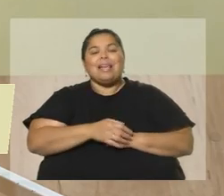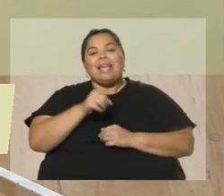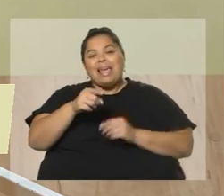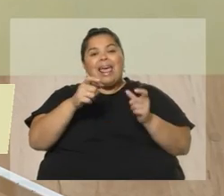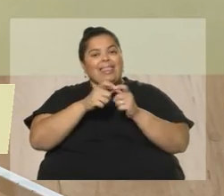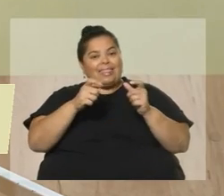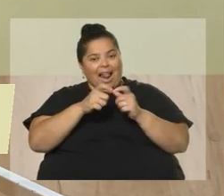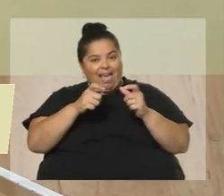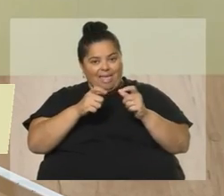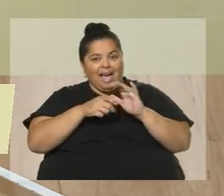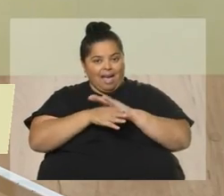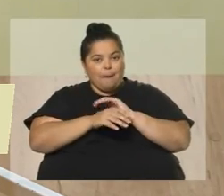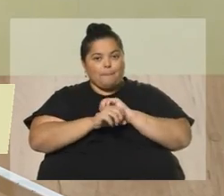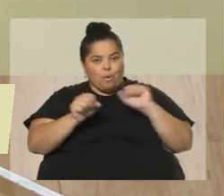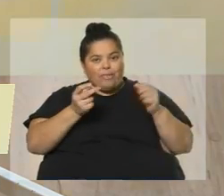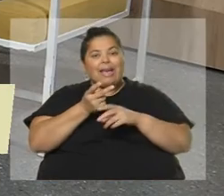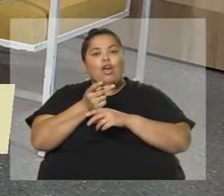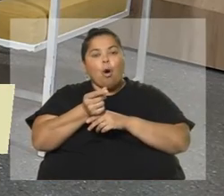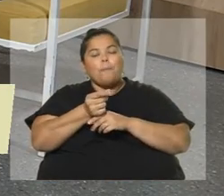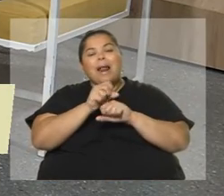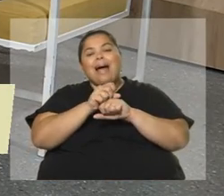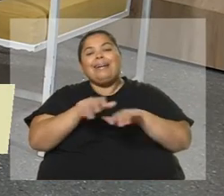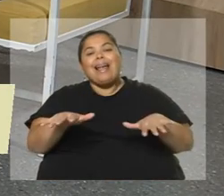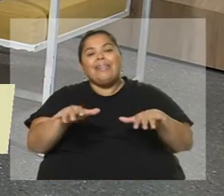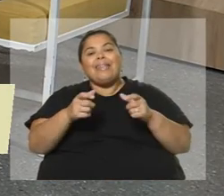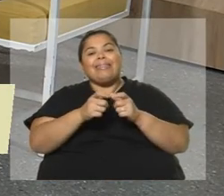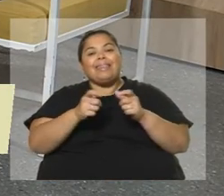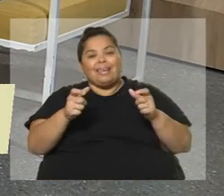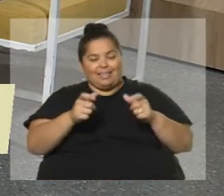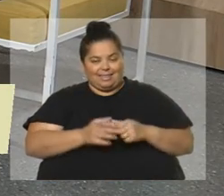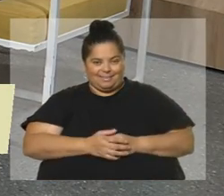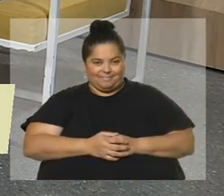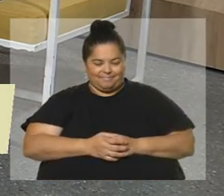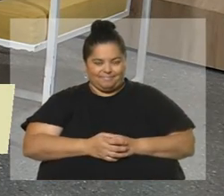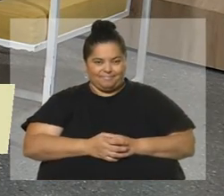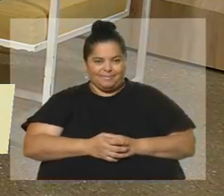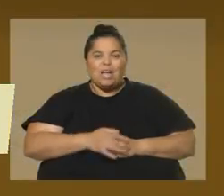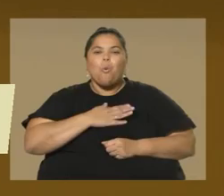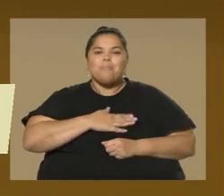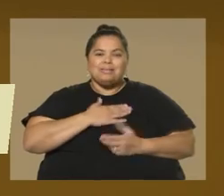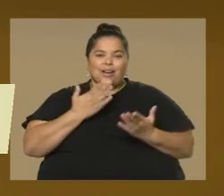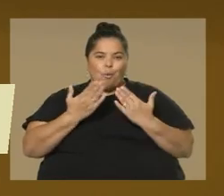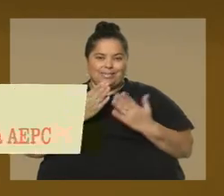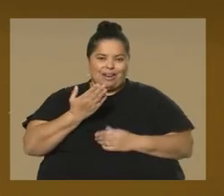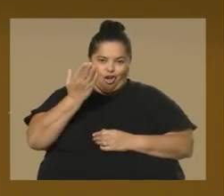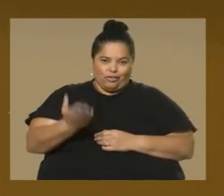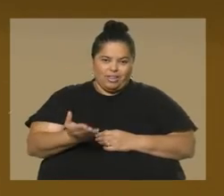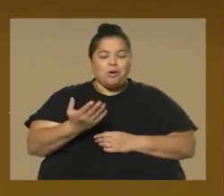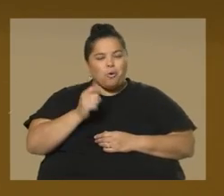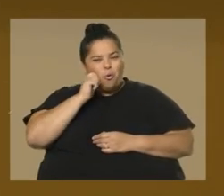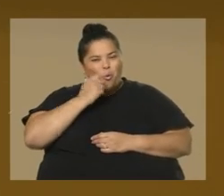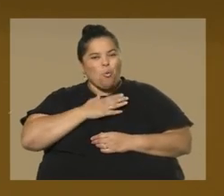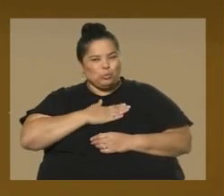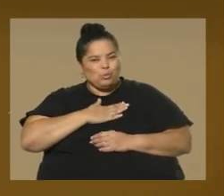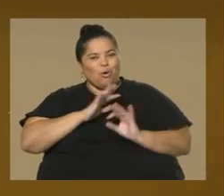están a disposición por Red Tickets. Perfecto. Cecilia, un placer conversar contigo. Igualmente. gusto haber conocido un poquitito más